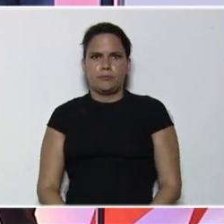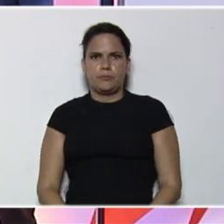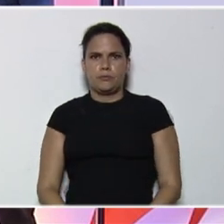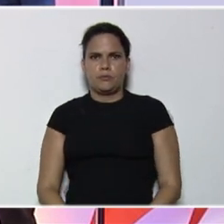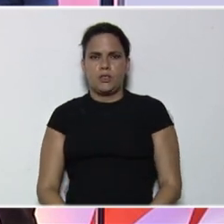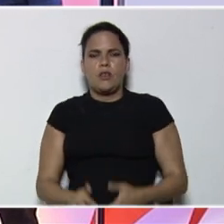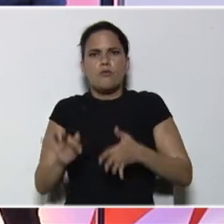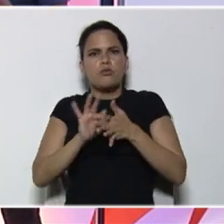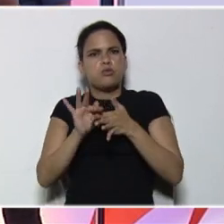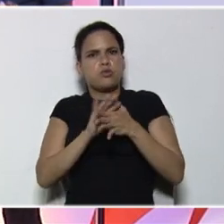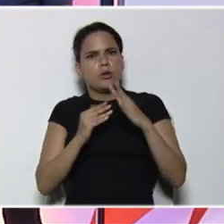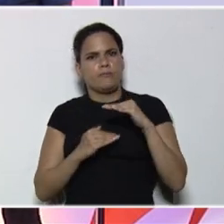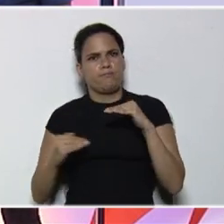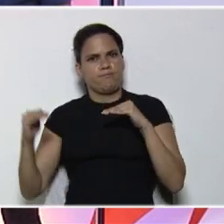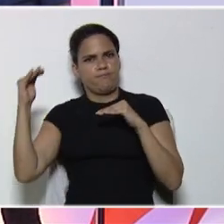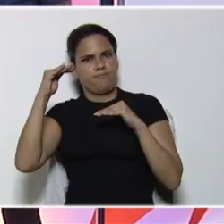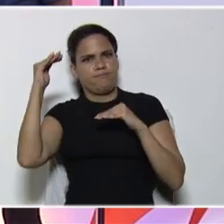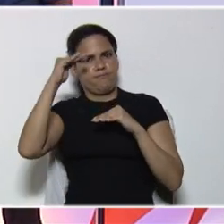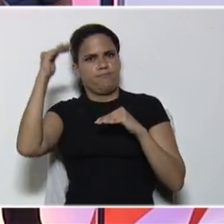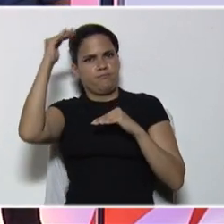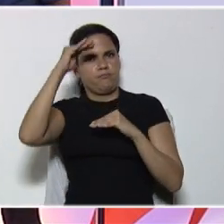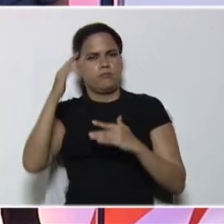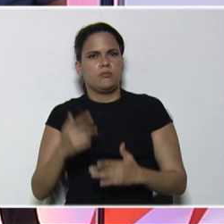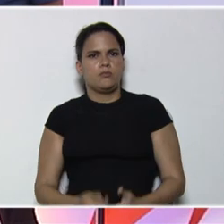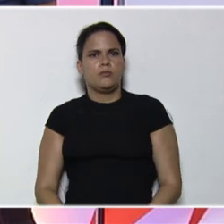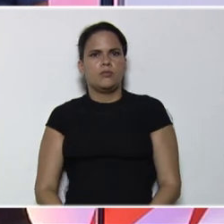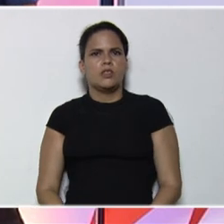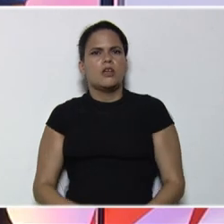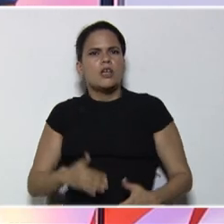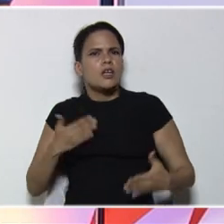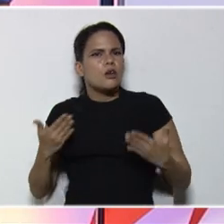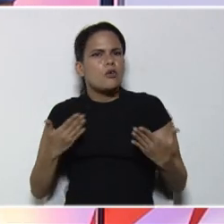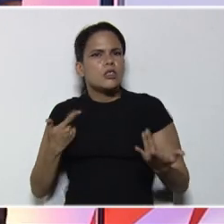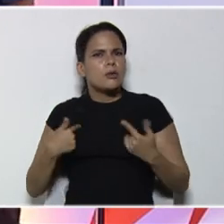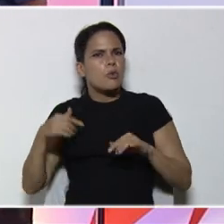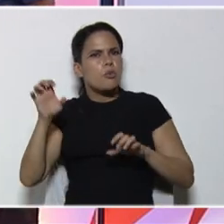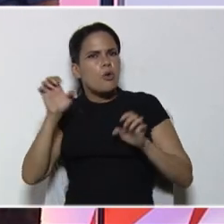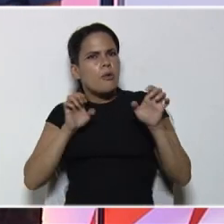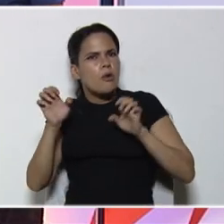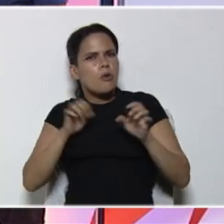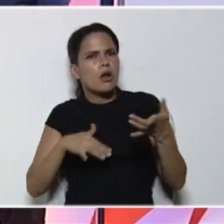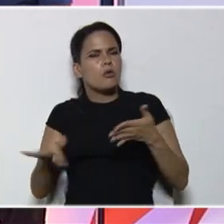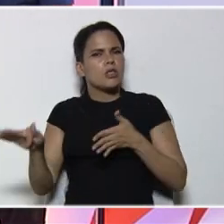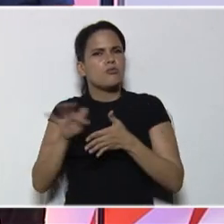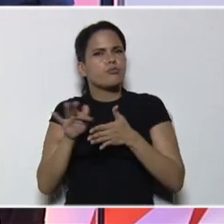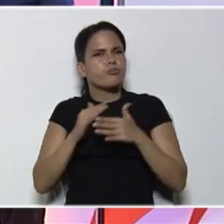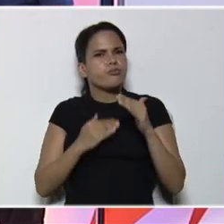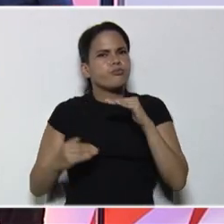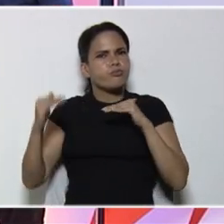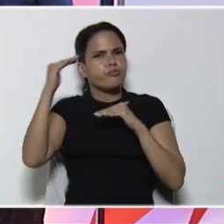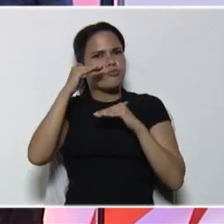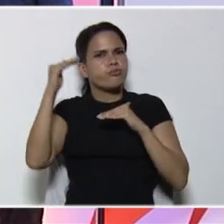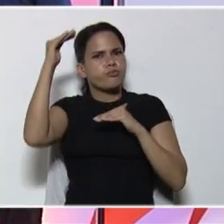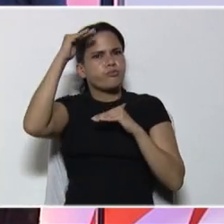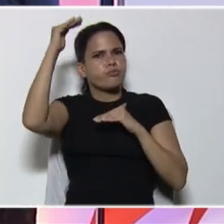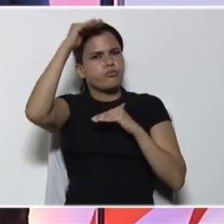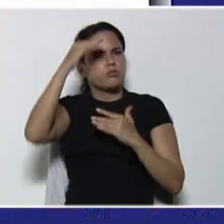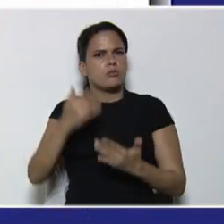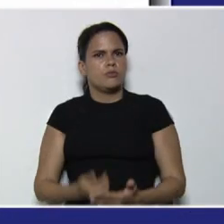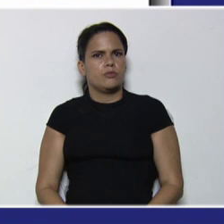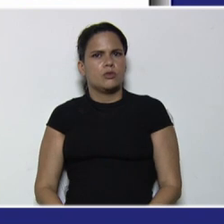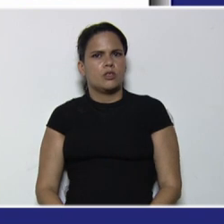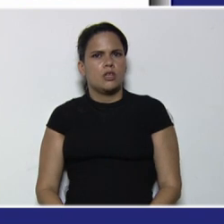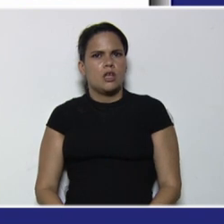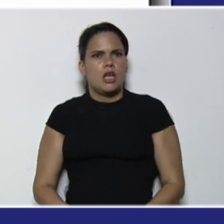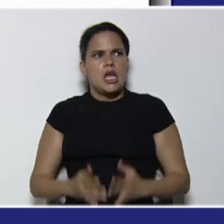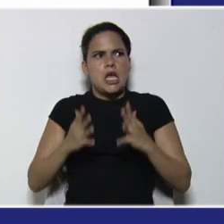¿qué fenómenos, podemos, determinar, con esta, función exponencial, con esta fórmula, el